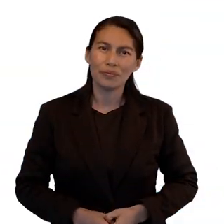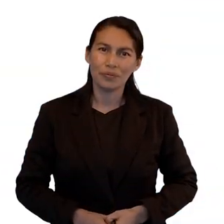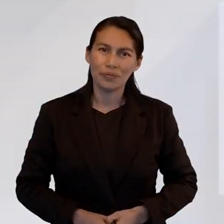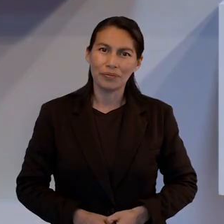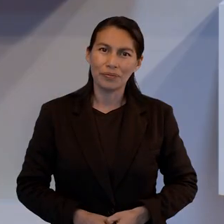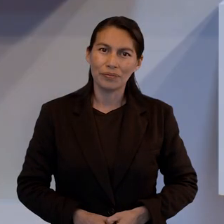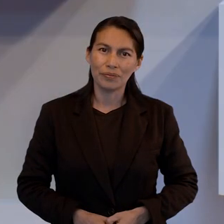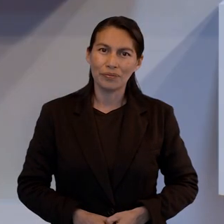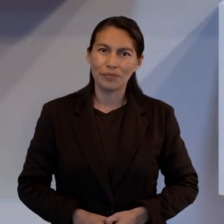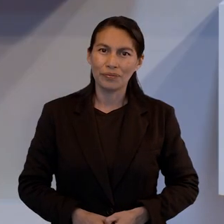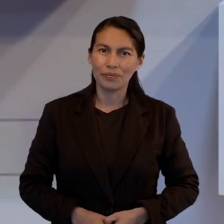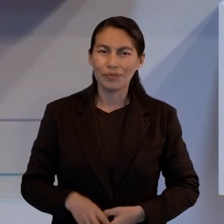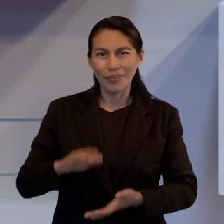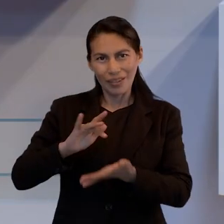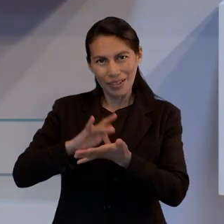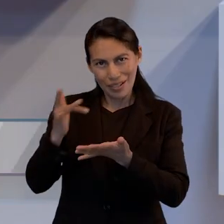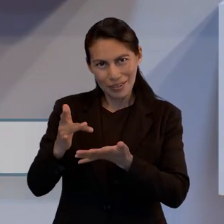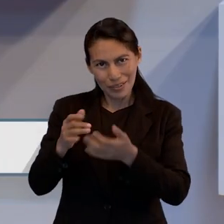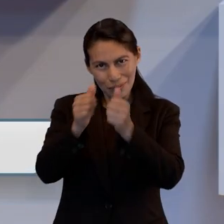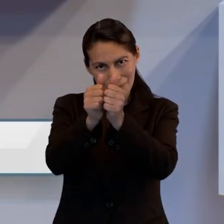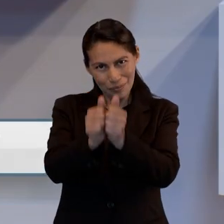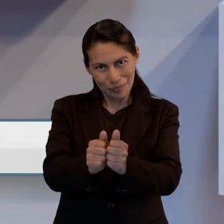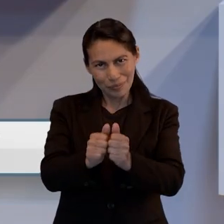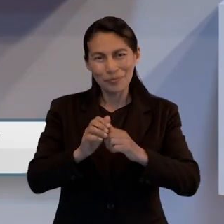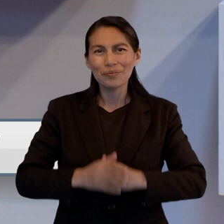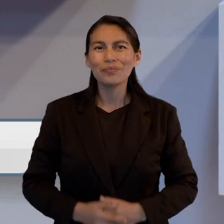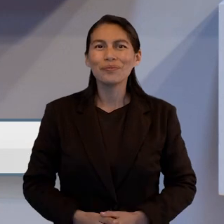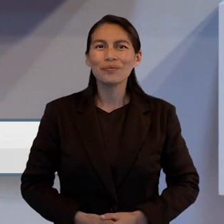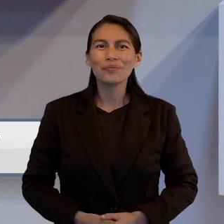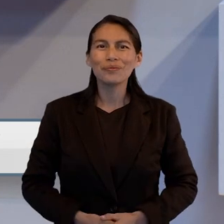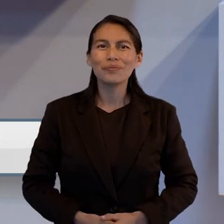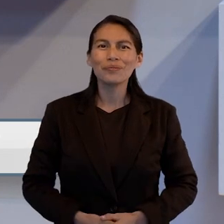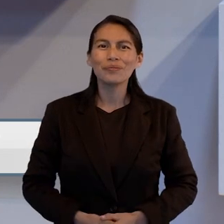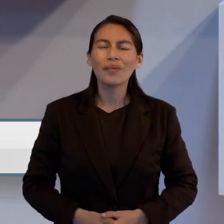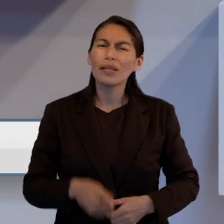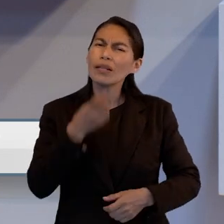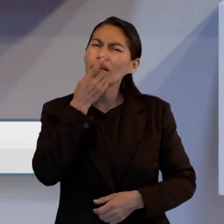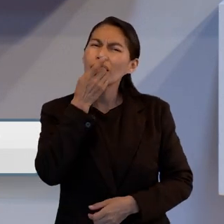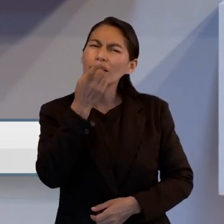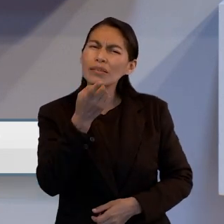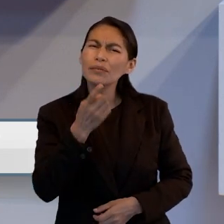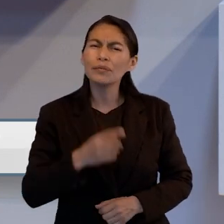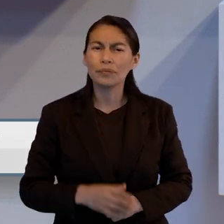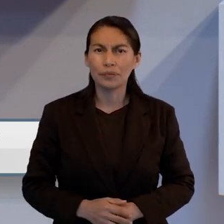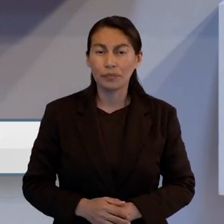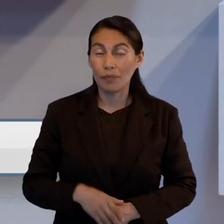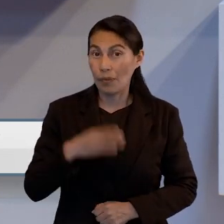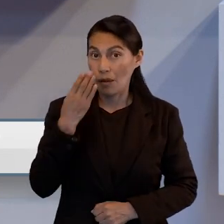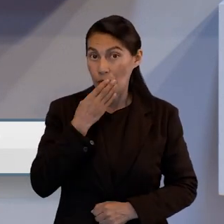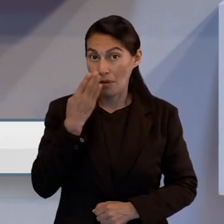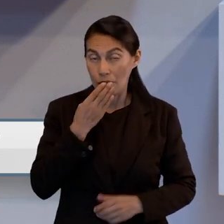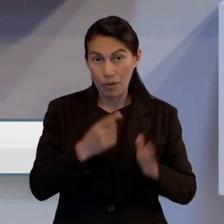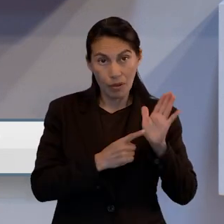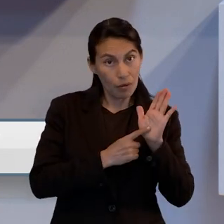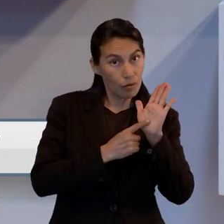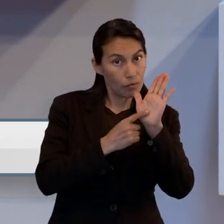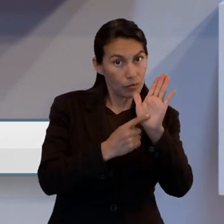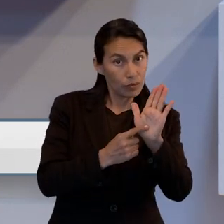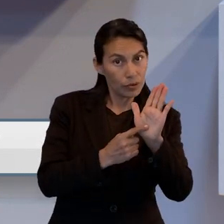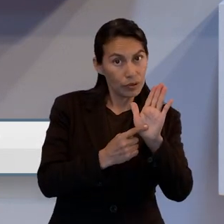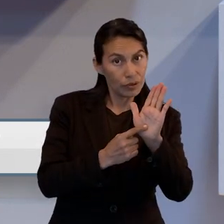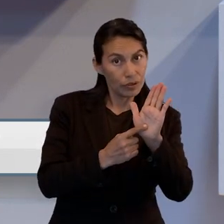Muchas gracias por quedarse con nosotros. Les quiero comentar algo. La Biblia nos muestra que